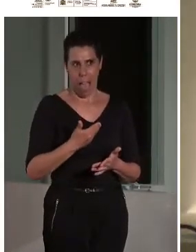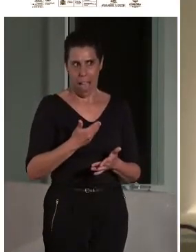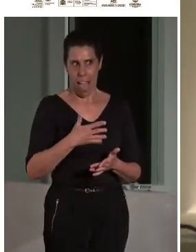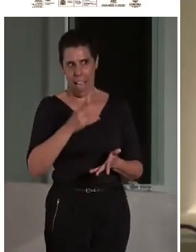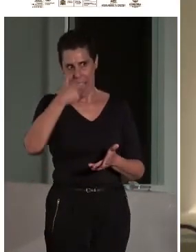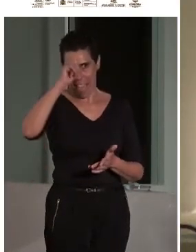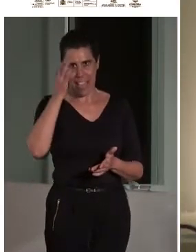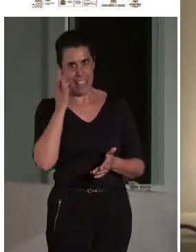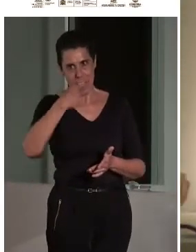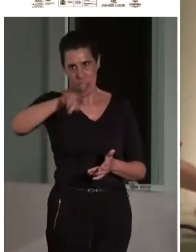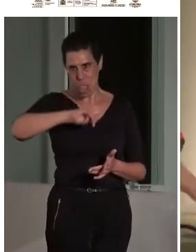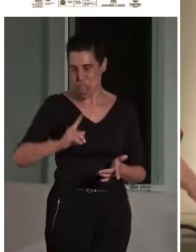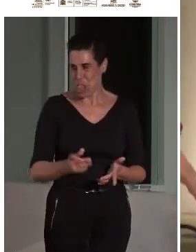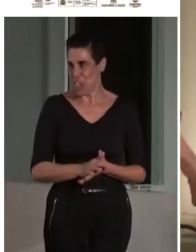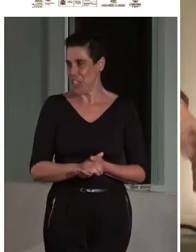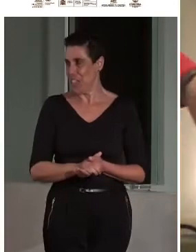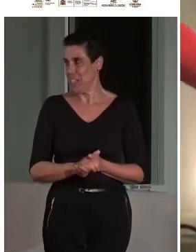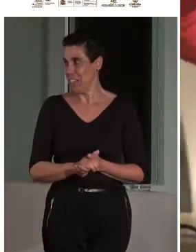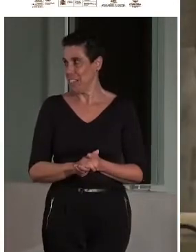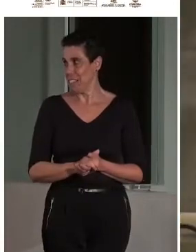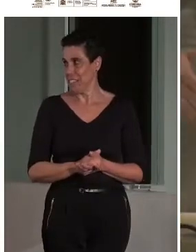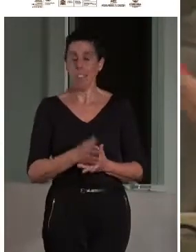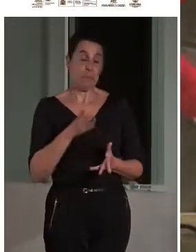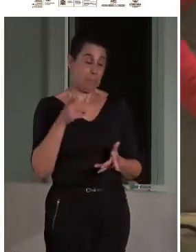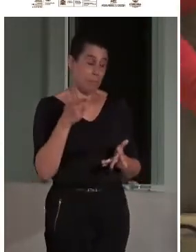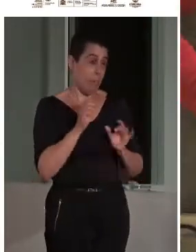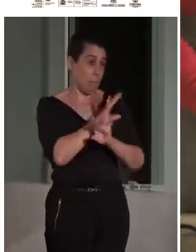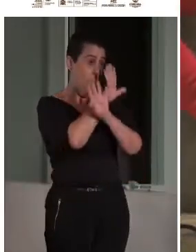Bueno, pues pasamos a la...